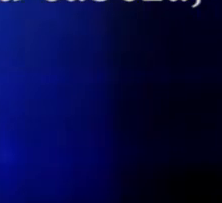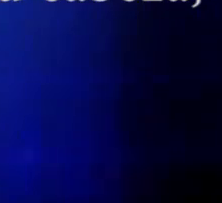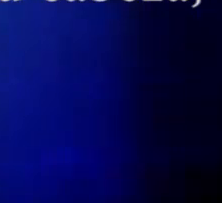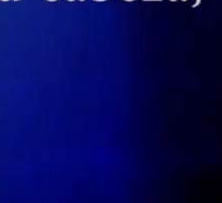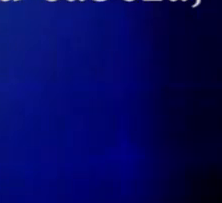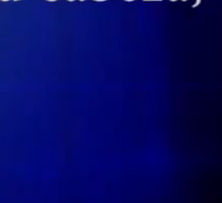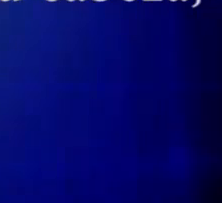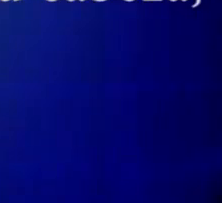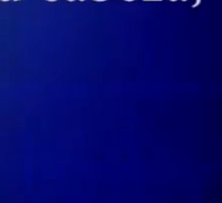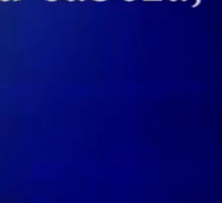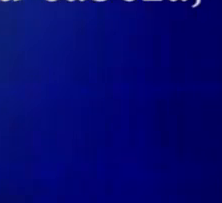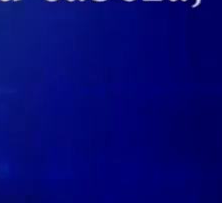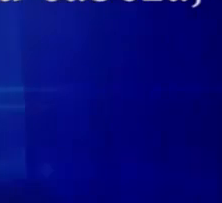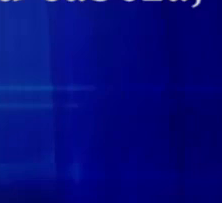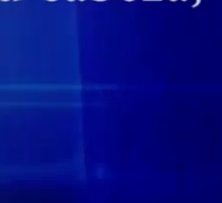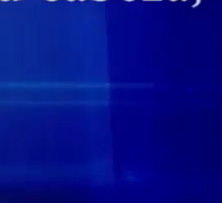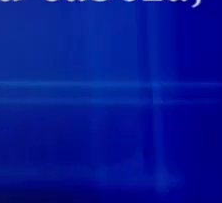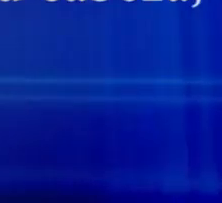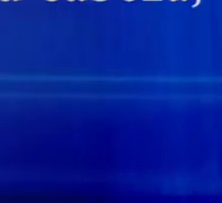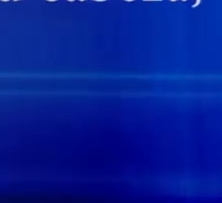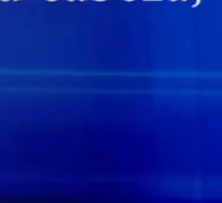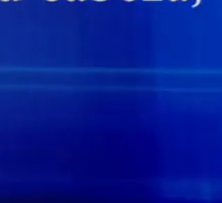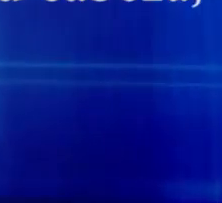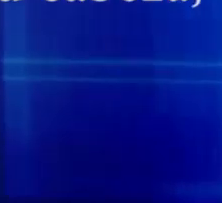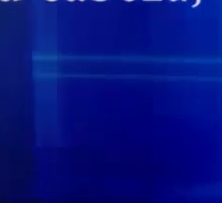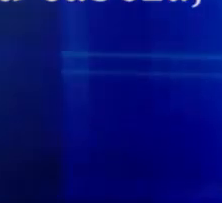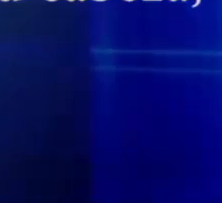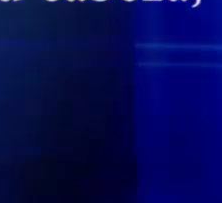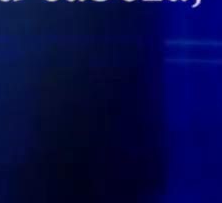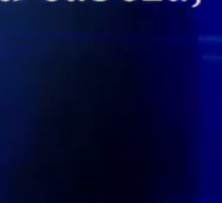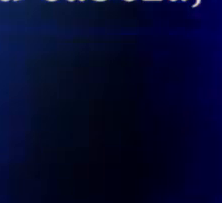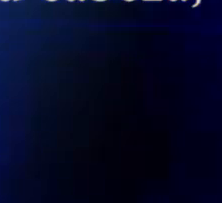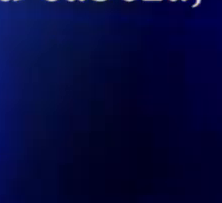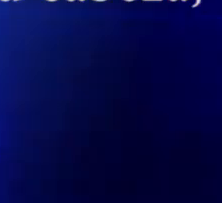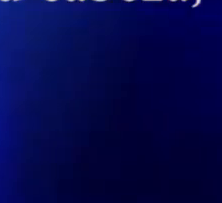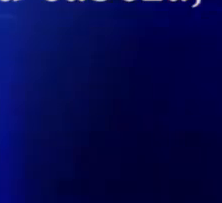Apocalipsis Ahora otra preguntita Usted me dijo Que la mujer Era la iglesia